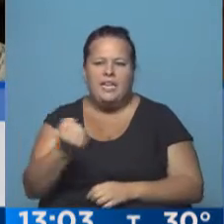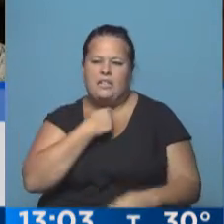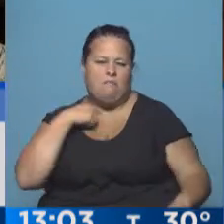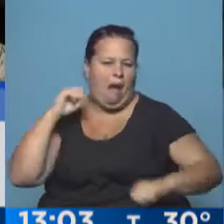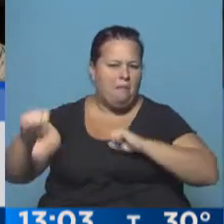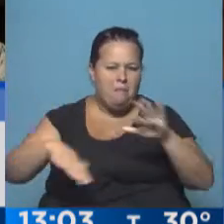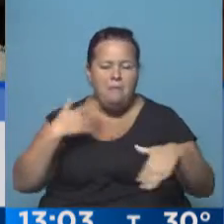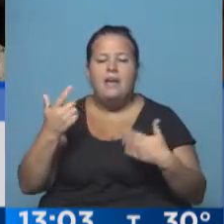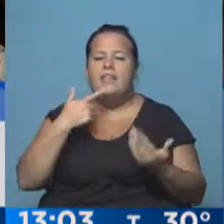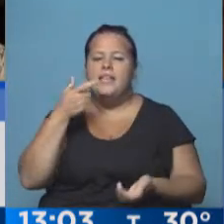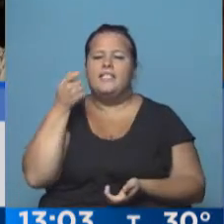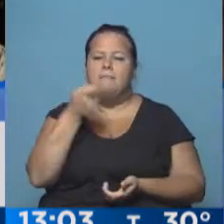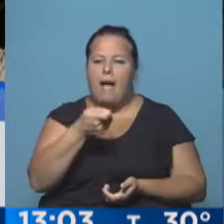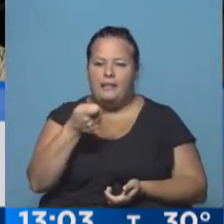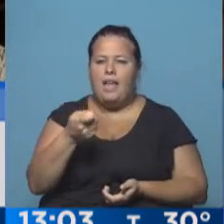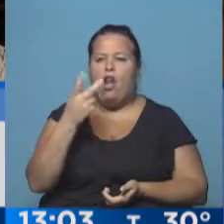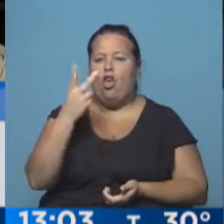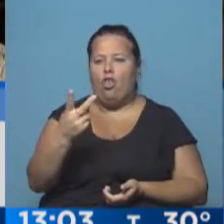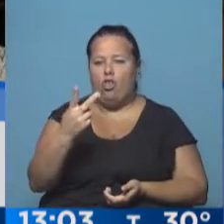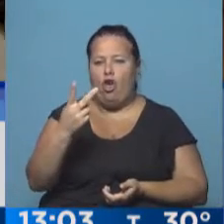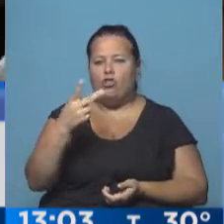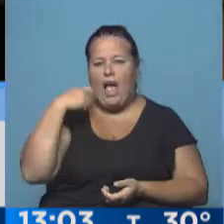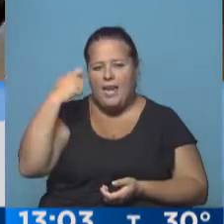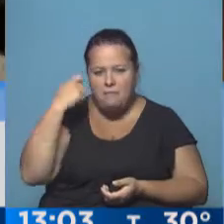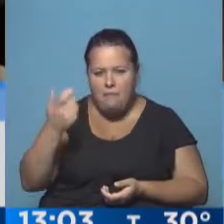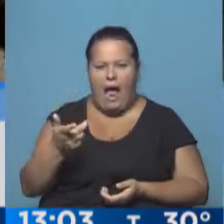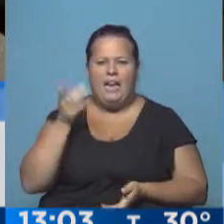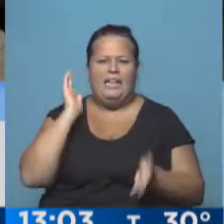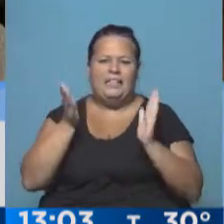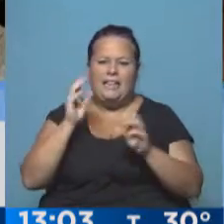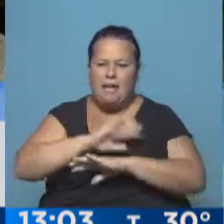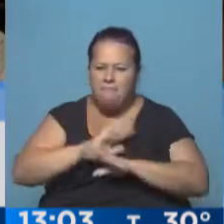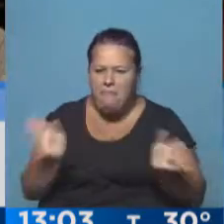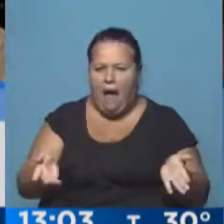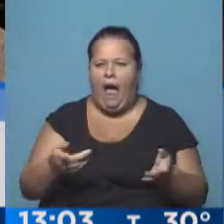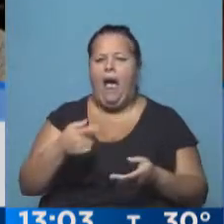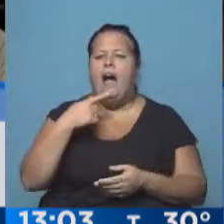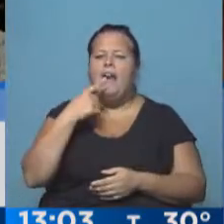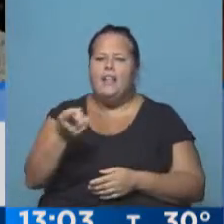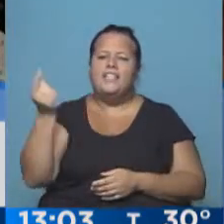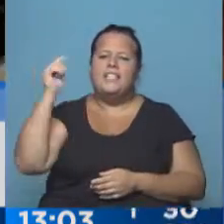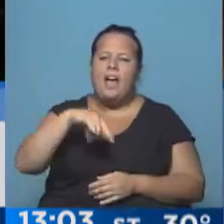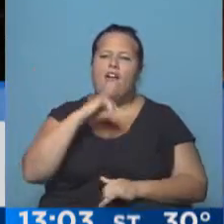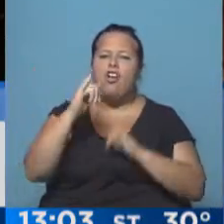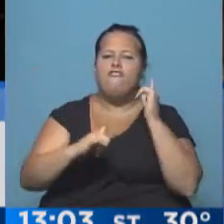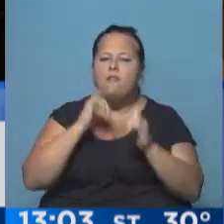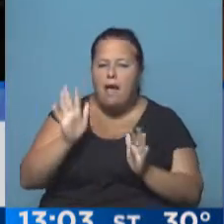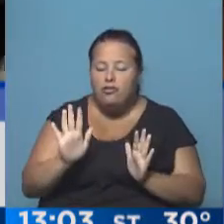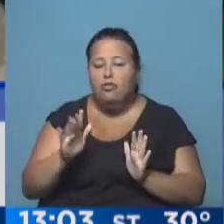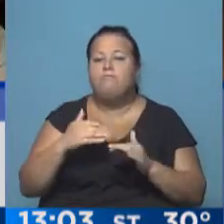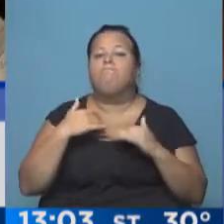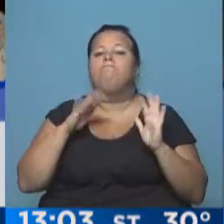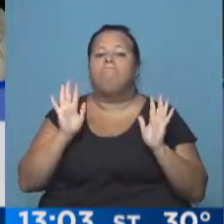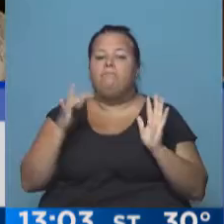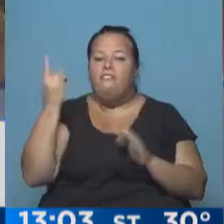violencia. Dicen que han matado dos de sus mascotas, los han tratado muy mal. Dicen que venían con una información que tal vez